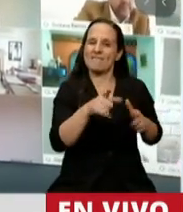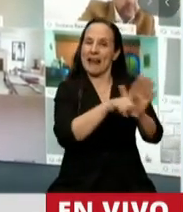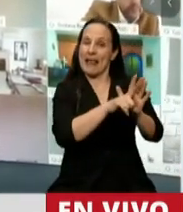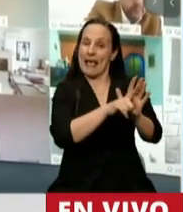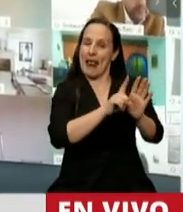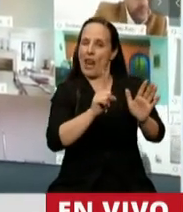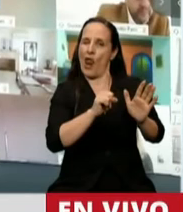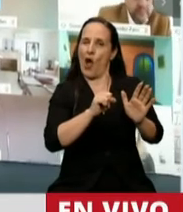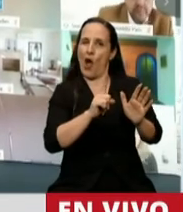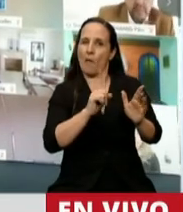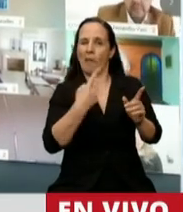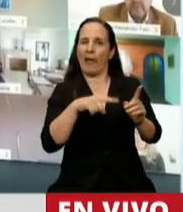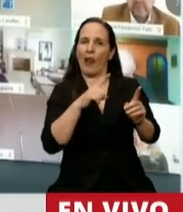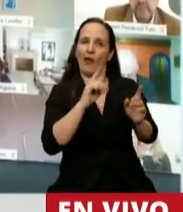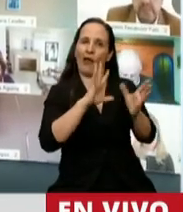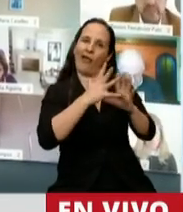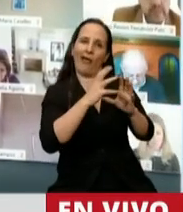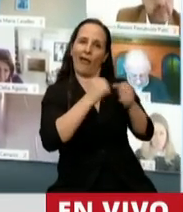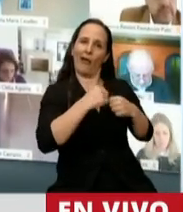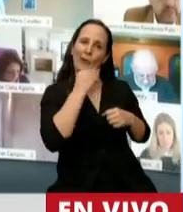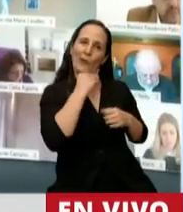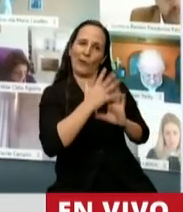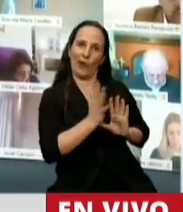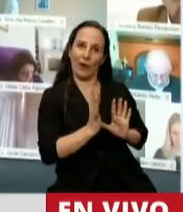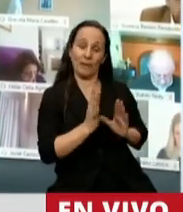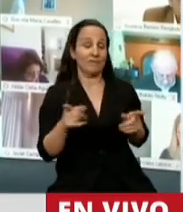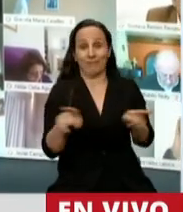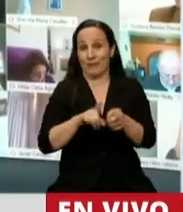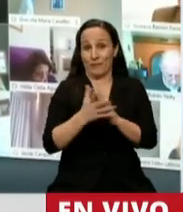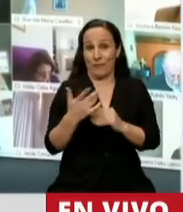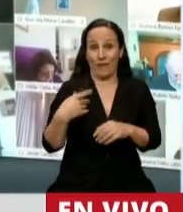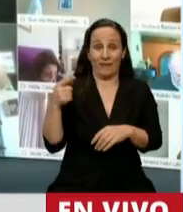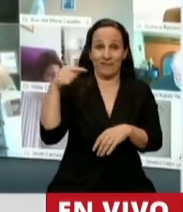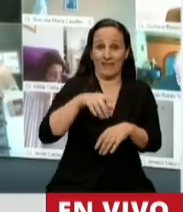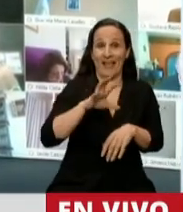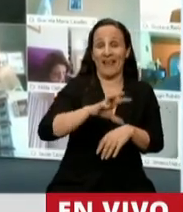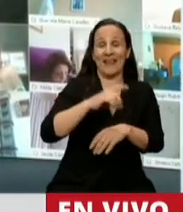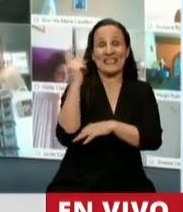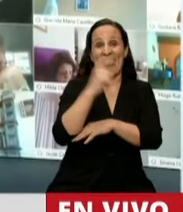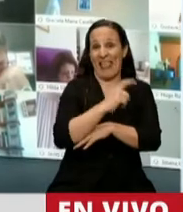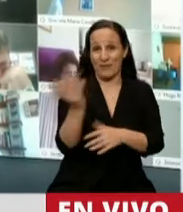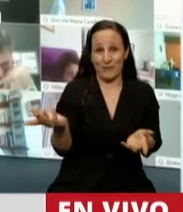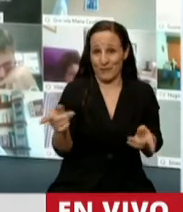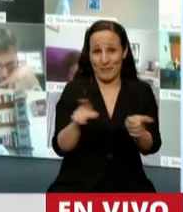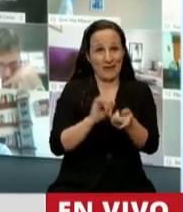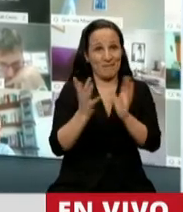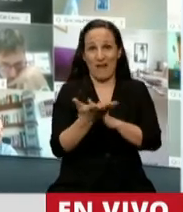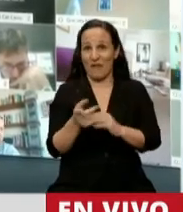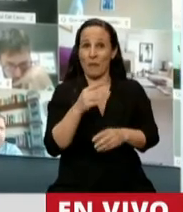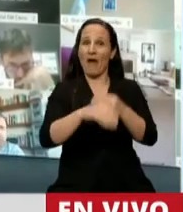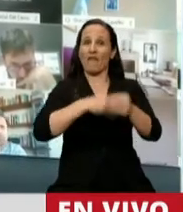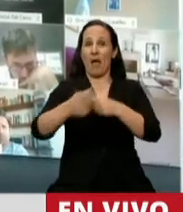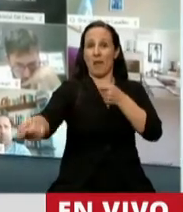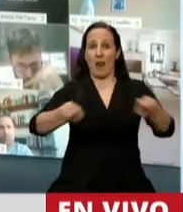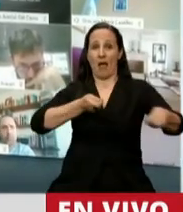He señalado durante todo este último tiempo que vamos a Santa Cruz. Así nos quieren llevar, a eso nos quieren llevar, a una autocracia familiar,